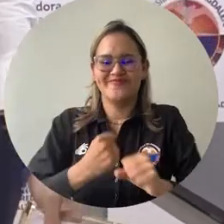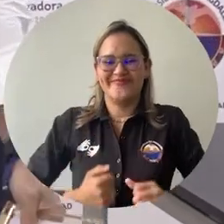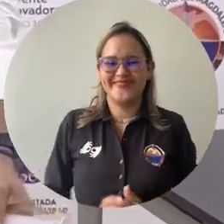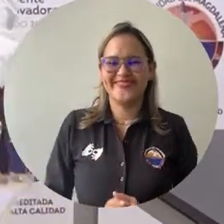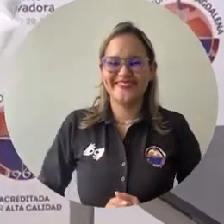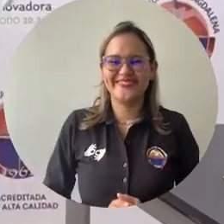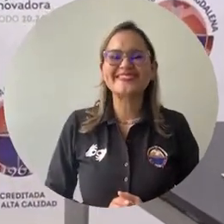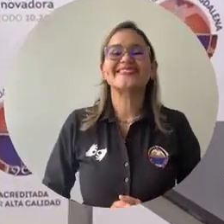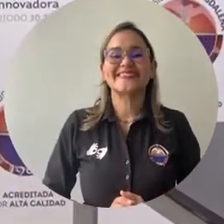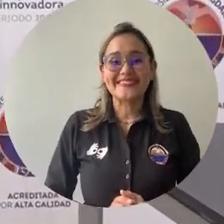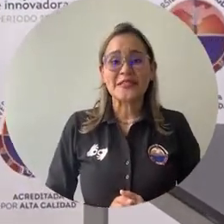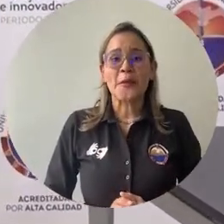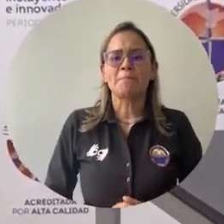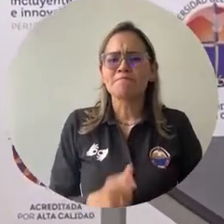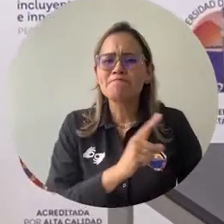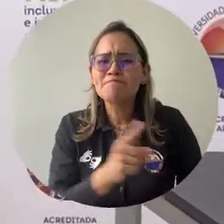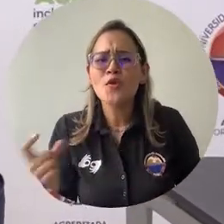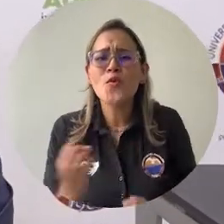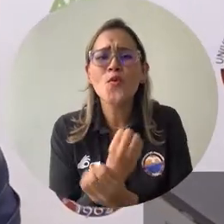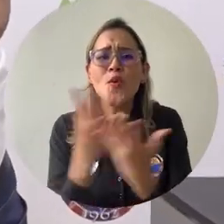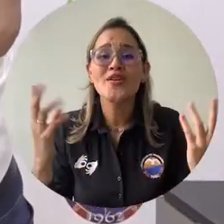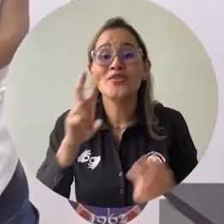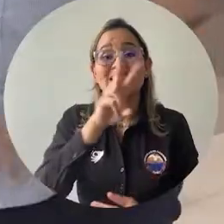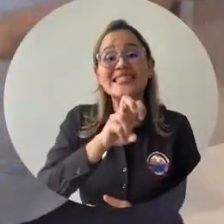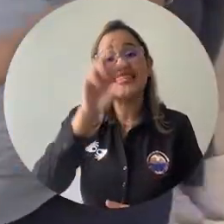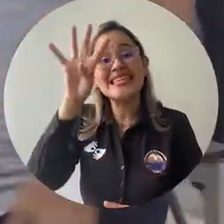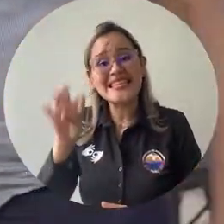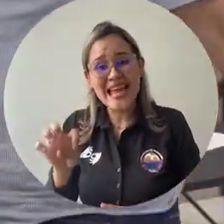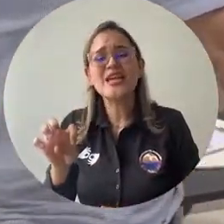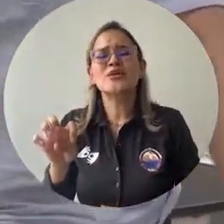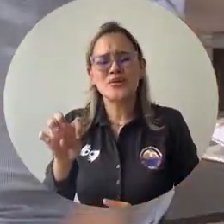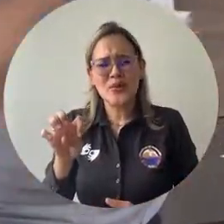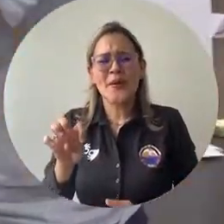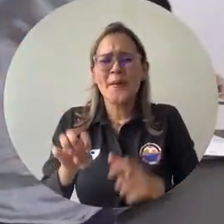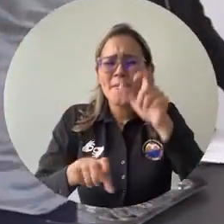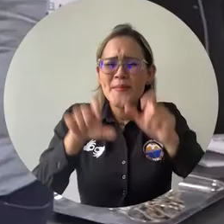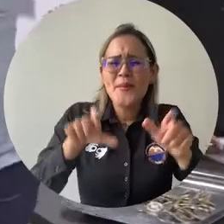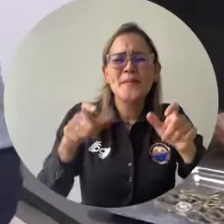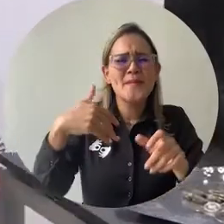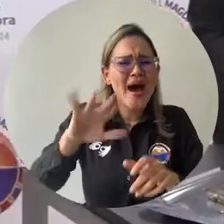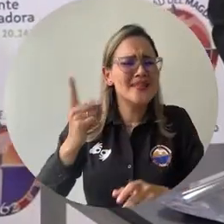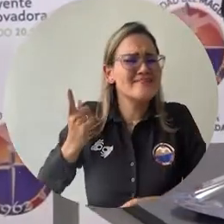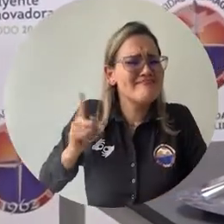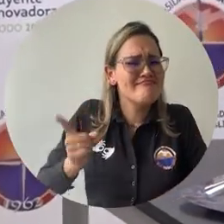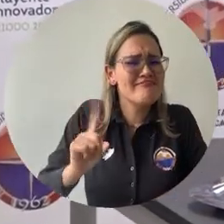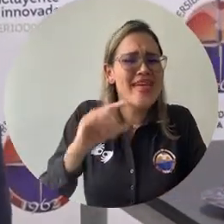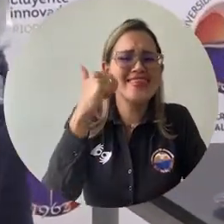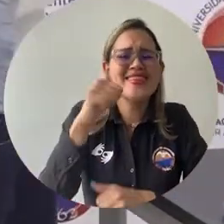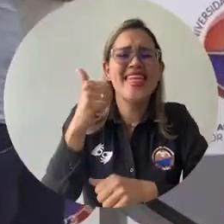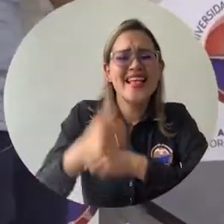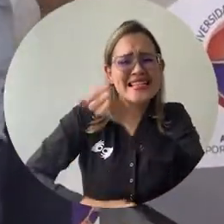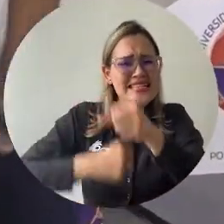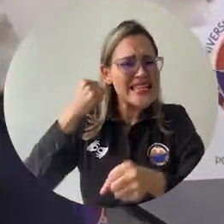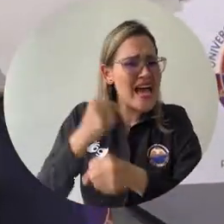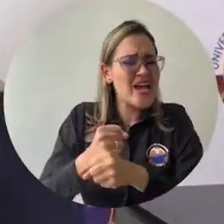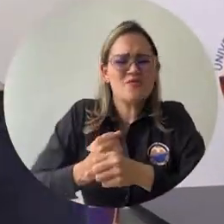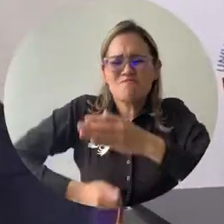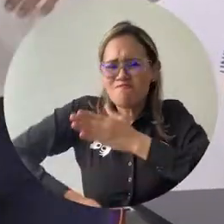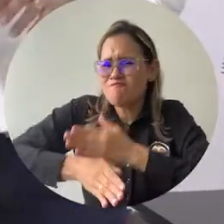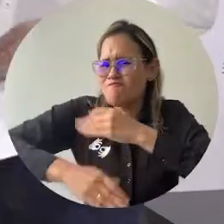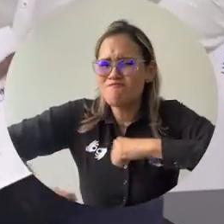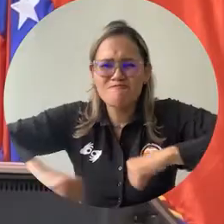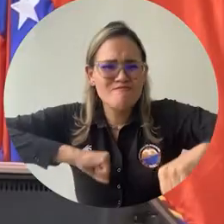de Talento Humano, homenajeó a 79 servidores públicos que por más de 10 años ininterrumpidos han contribuido al crecimiento y desarrollo